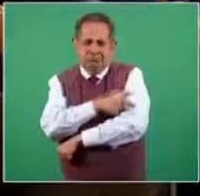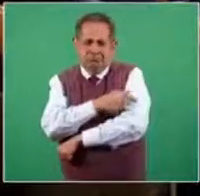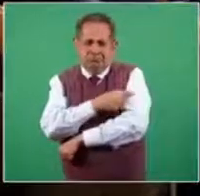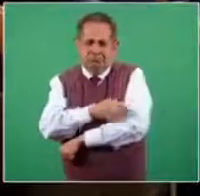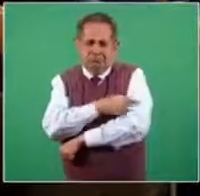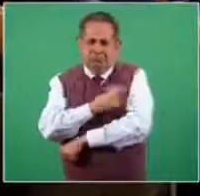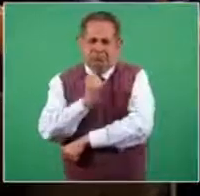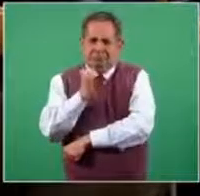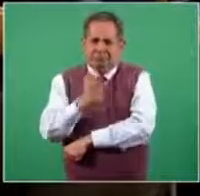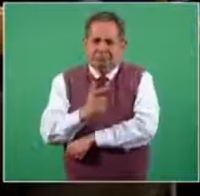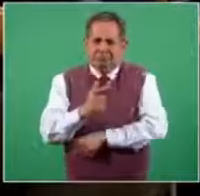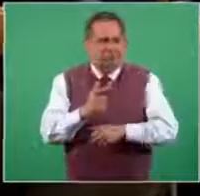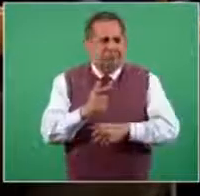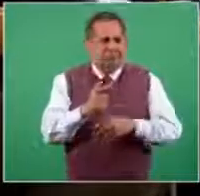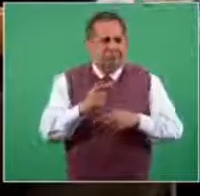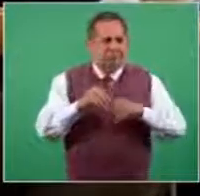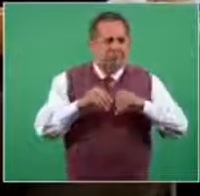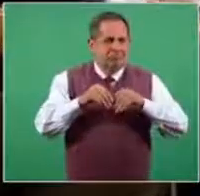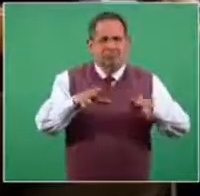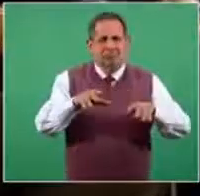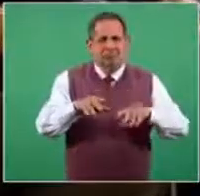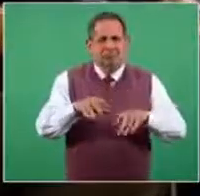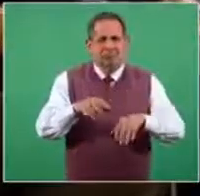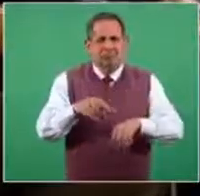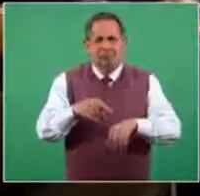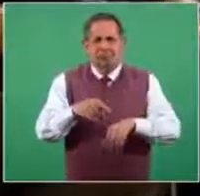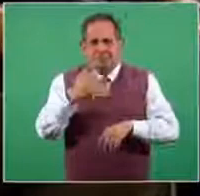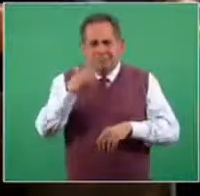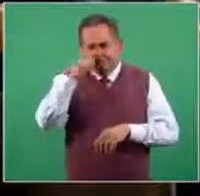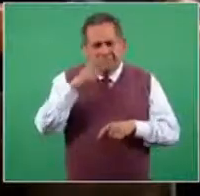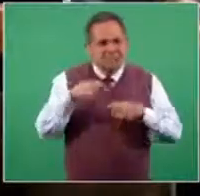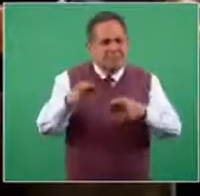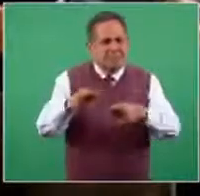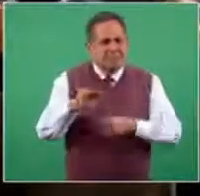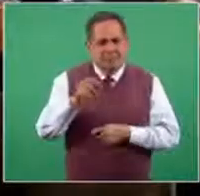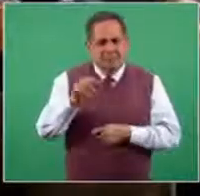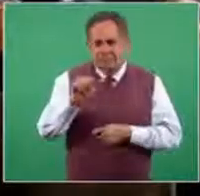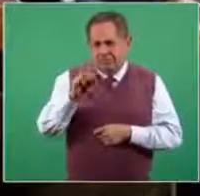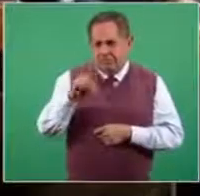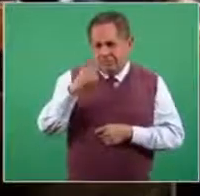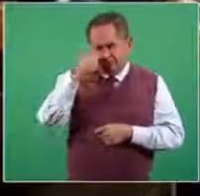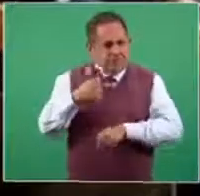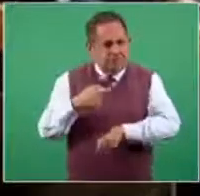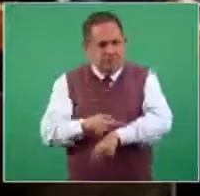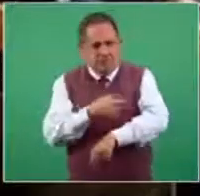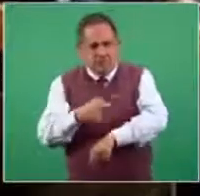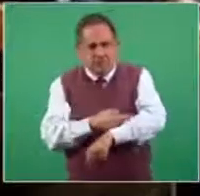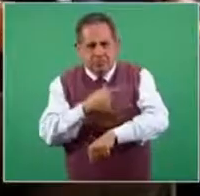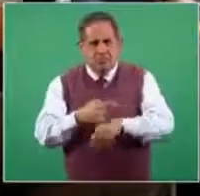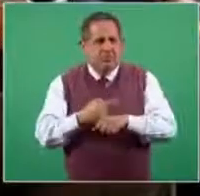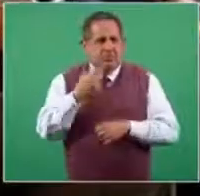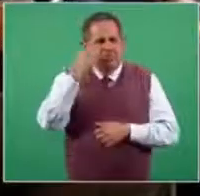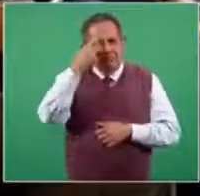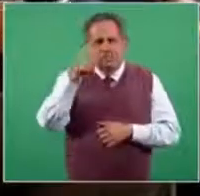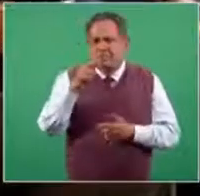pasando algún tipo de infusión médica o era para no tenerlo